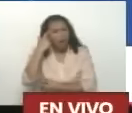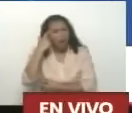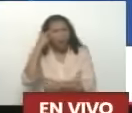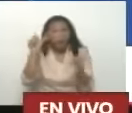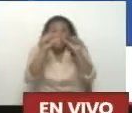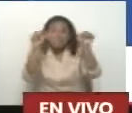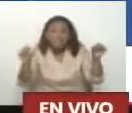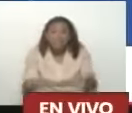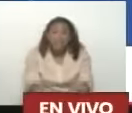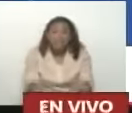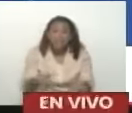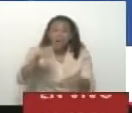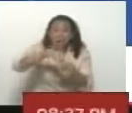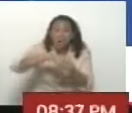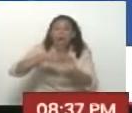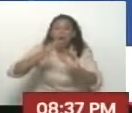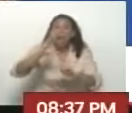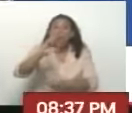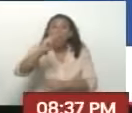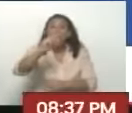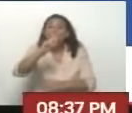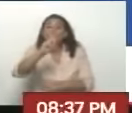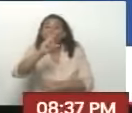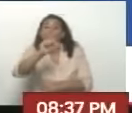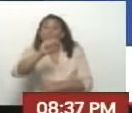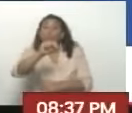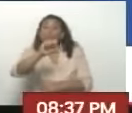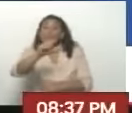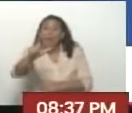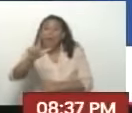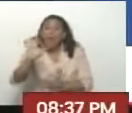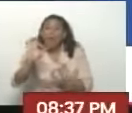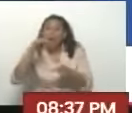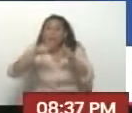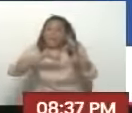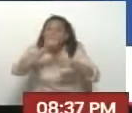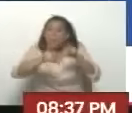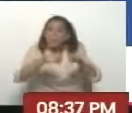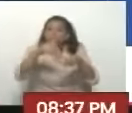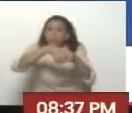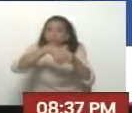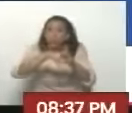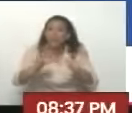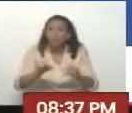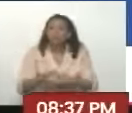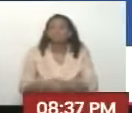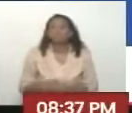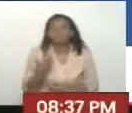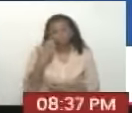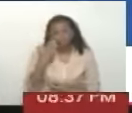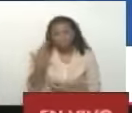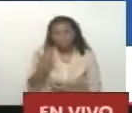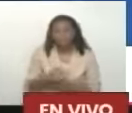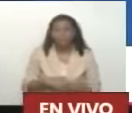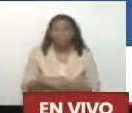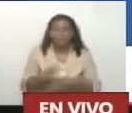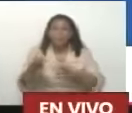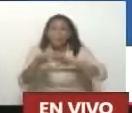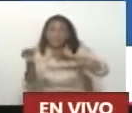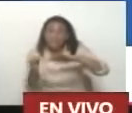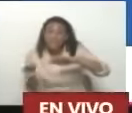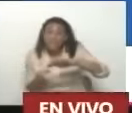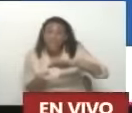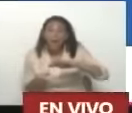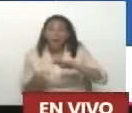sistema electoral Comunal Para las consultas Locales Parroquiales Municipales